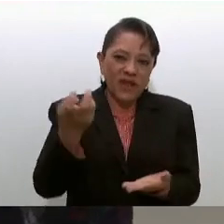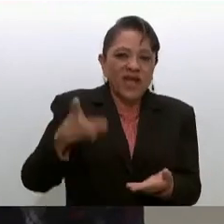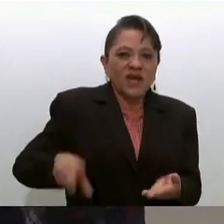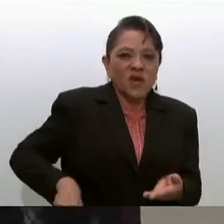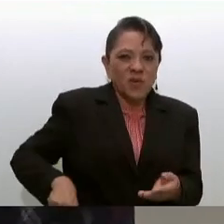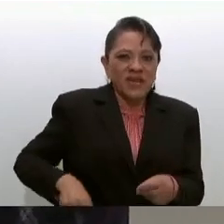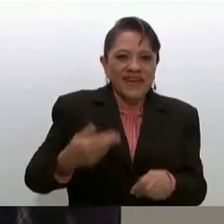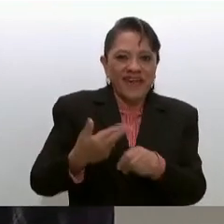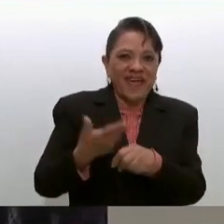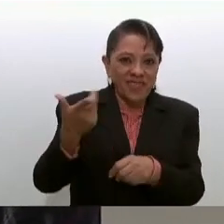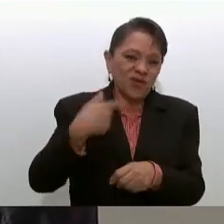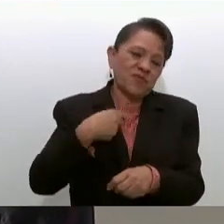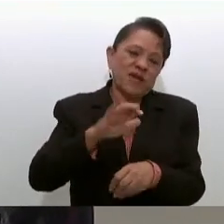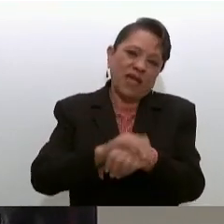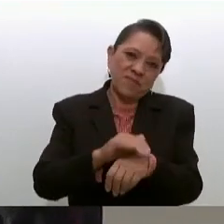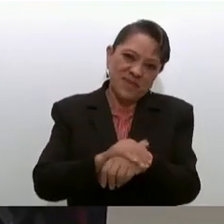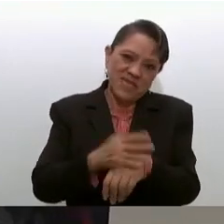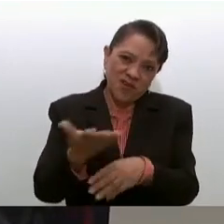este